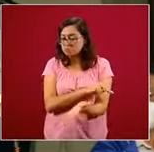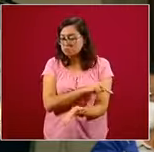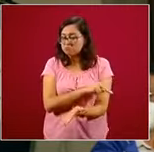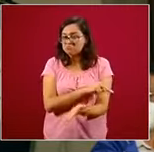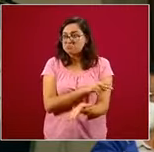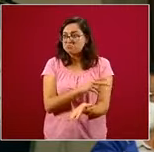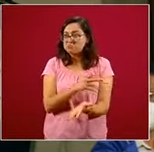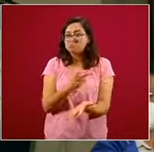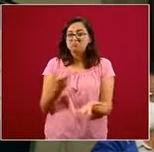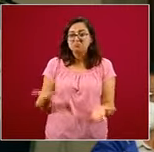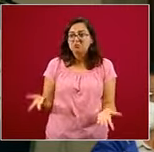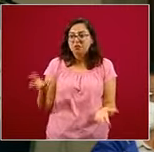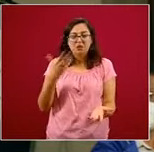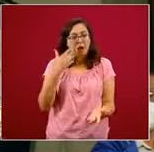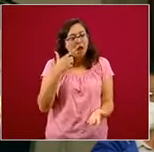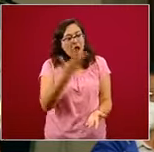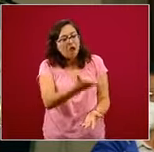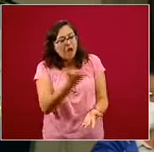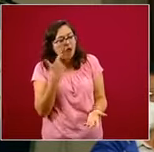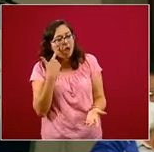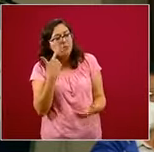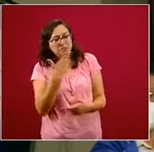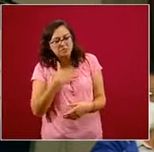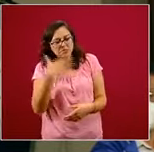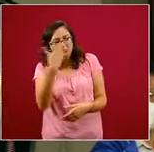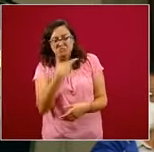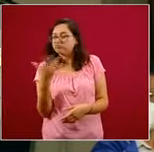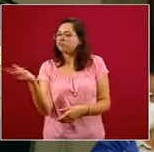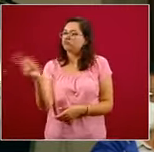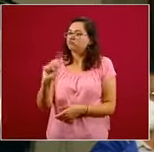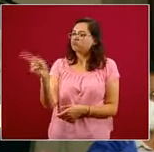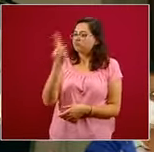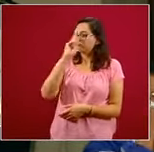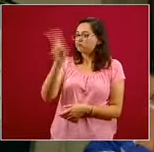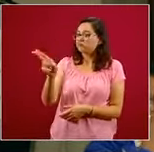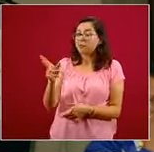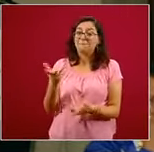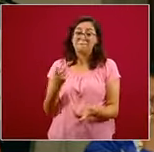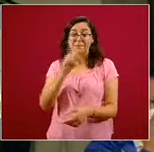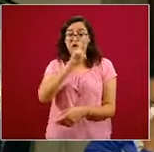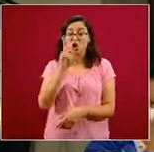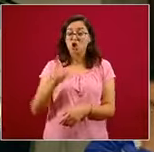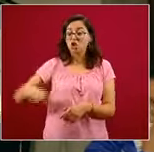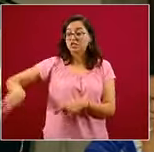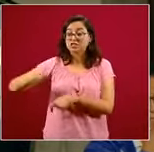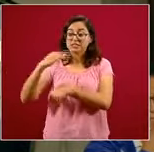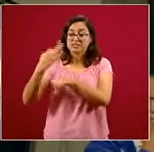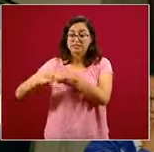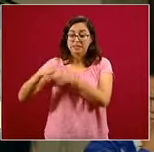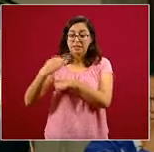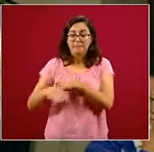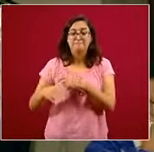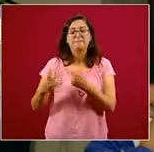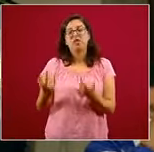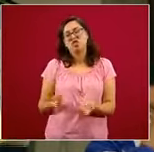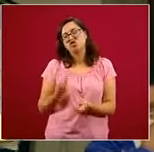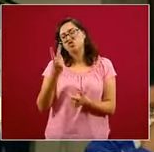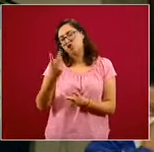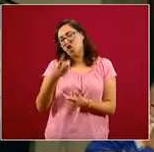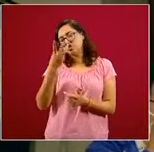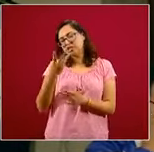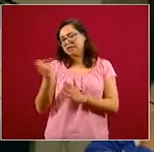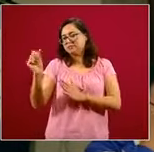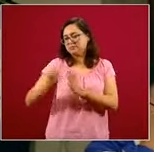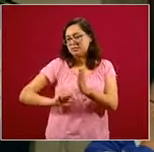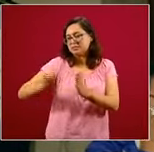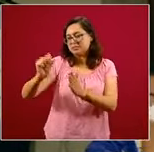Sí, o sea, tienen prohibido, me refiero específicamente a los eventuales, que tienen que firmar cada dos o cada tres